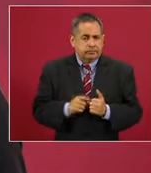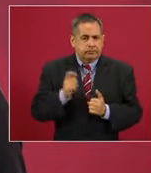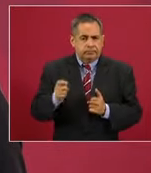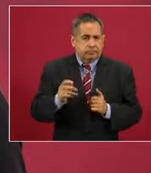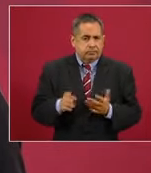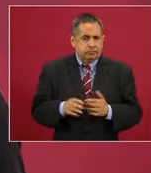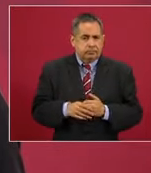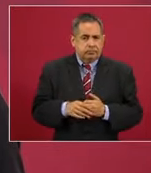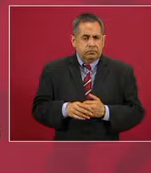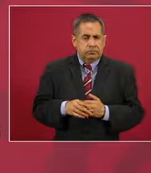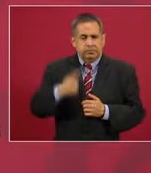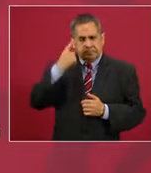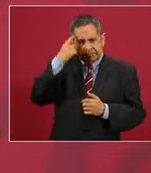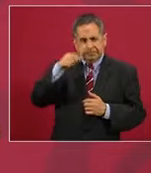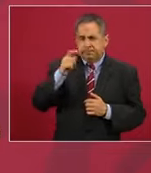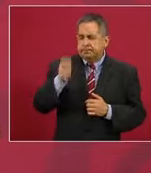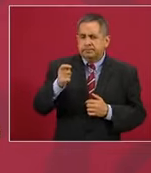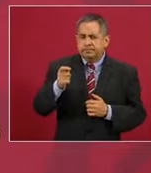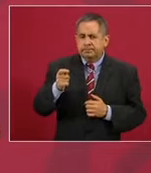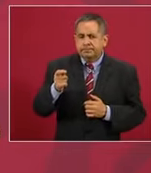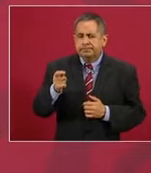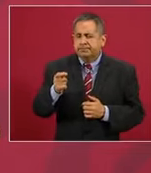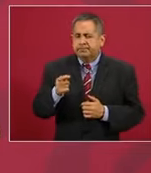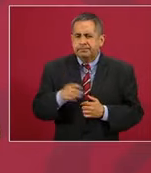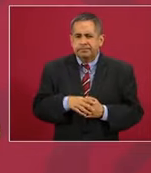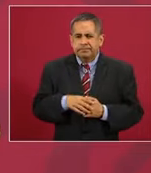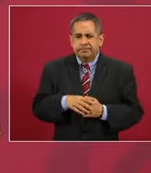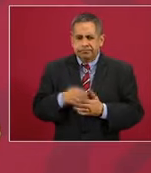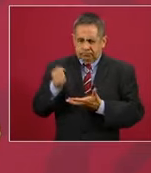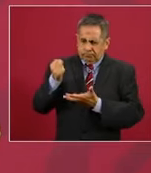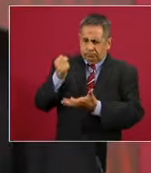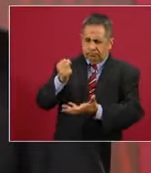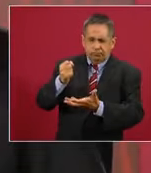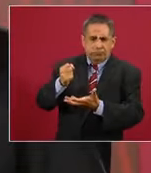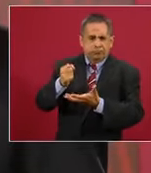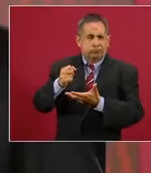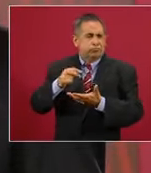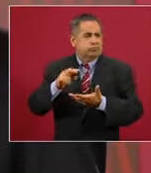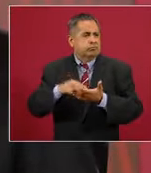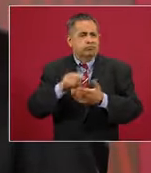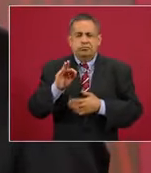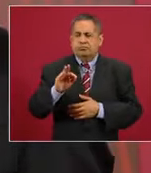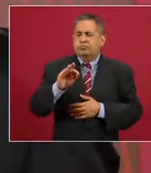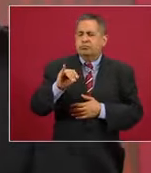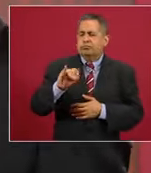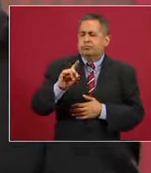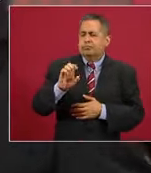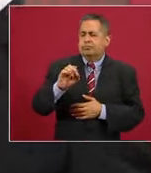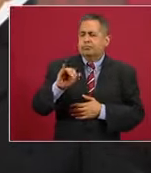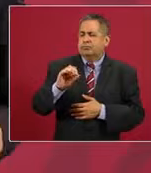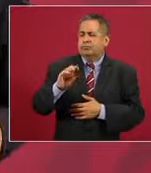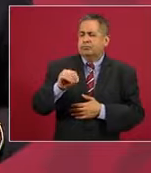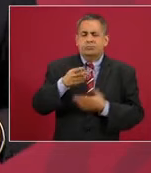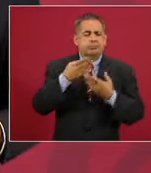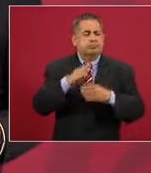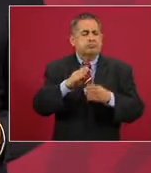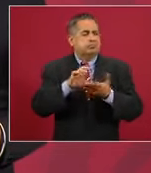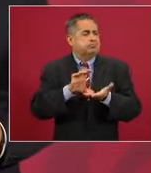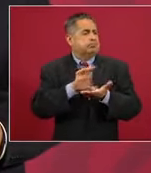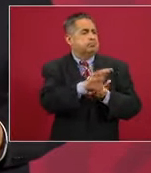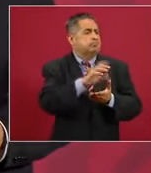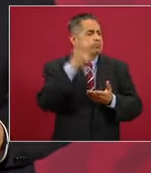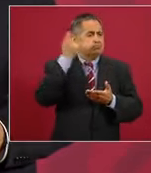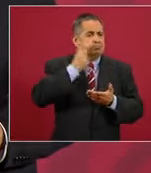suspensión de la fondos y fideicomisos, todo ese dinero que estaba suelto,